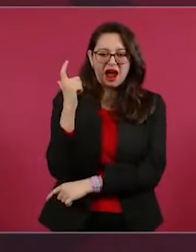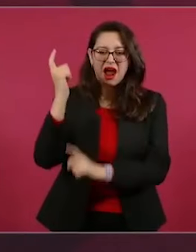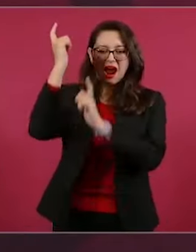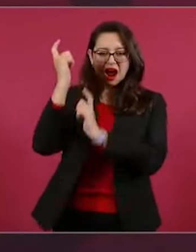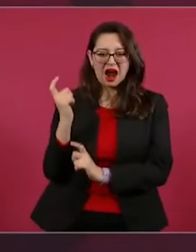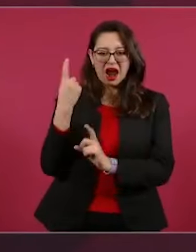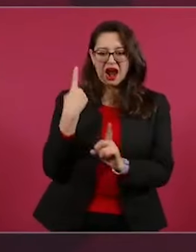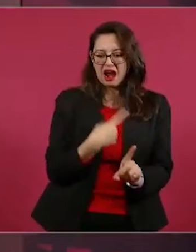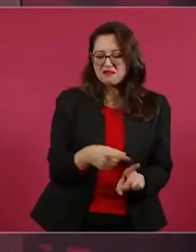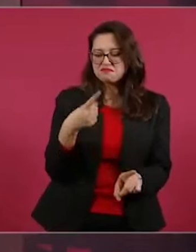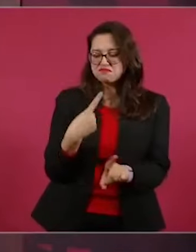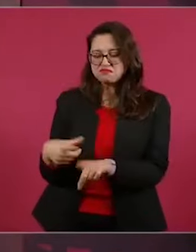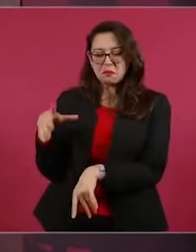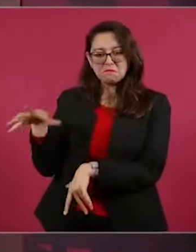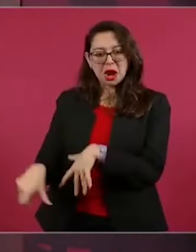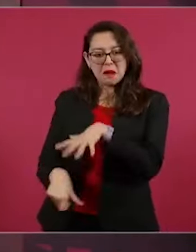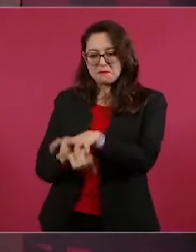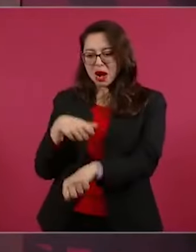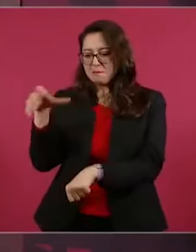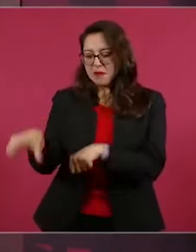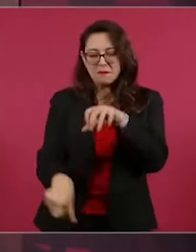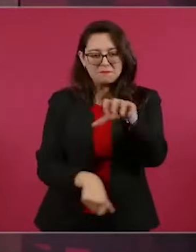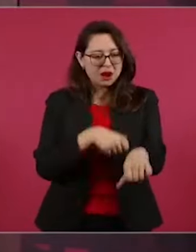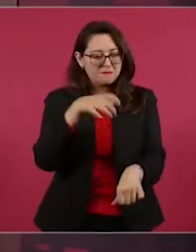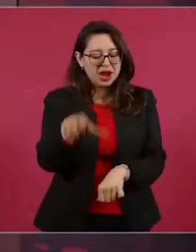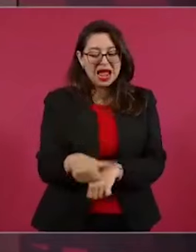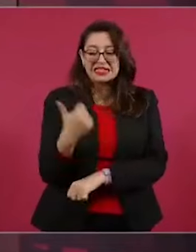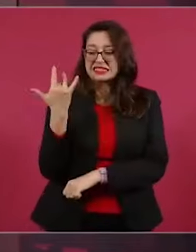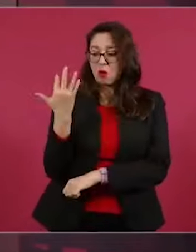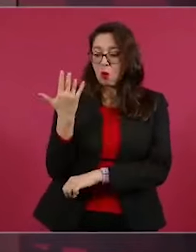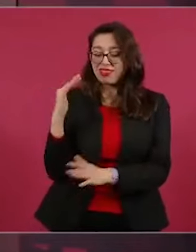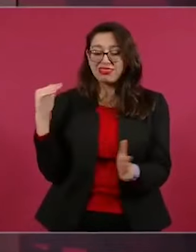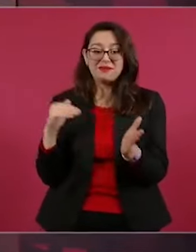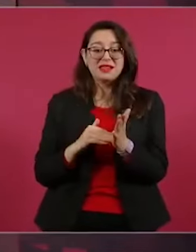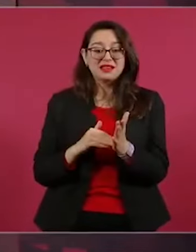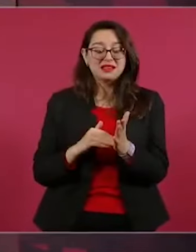¿Y saben la mitad de dónde provienen?